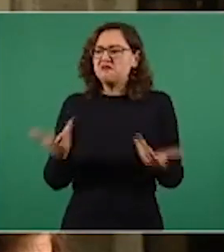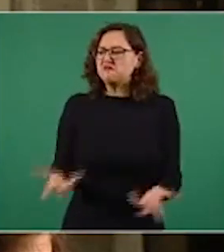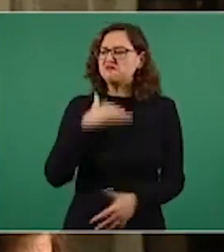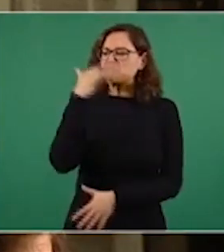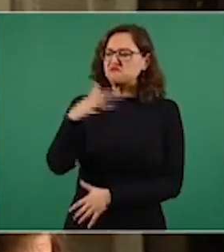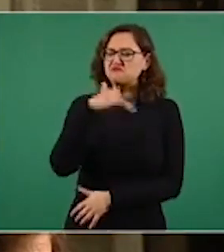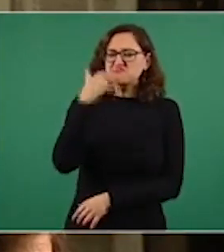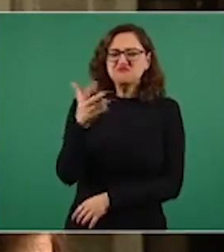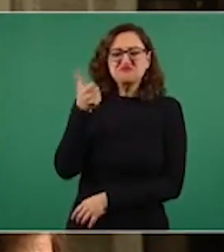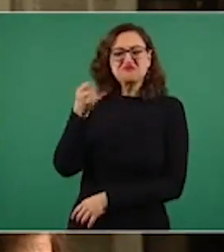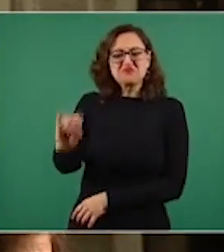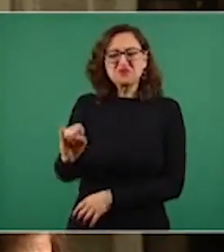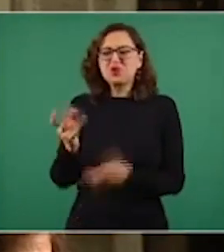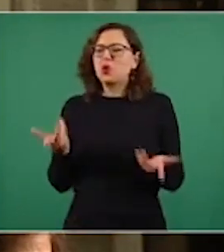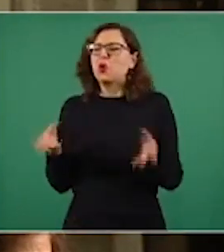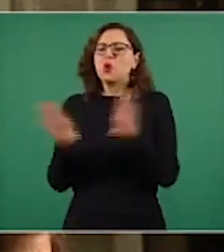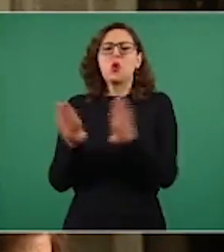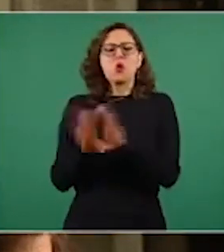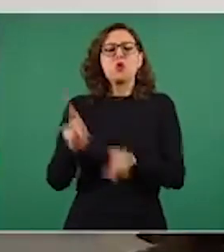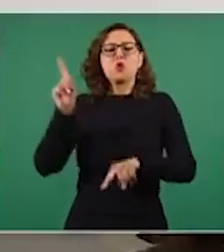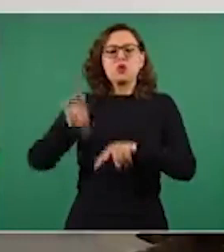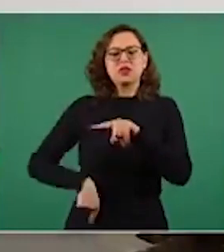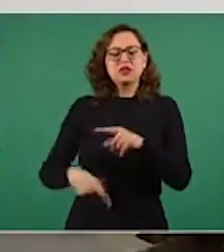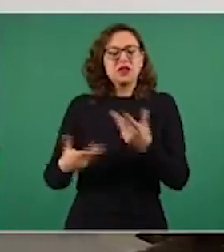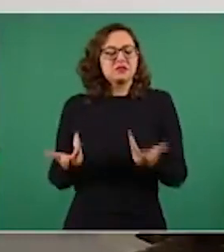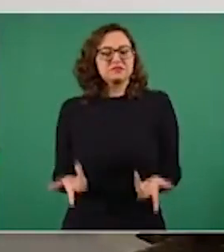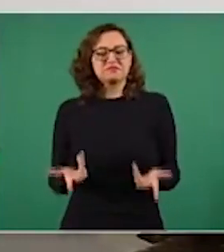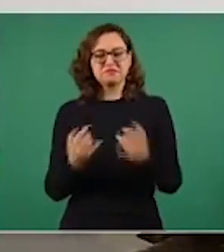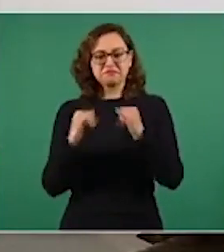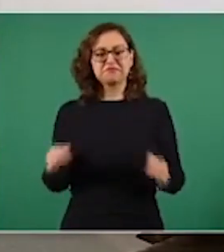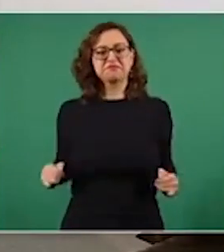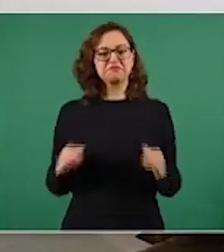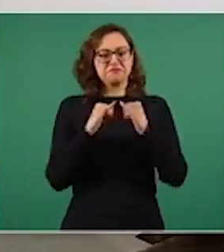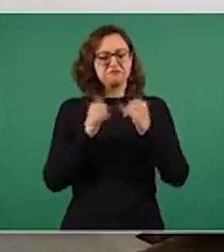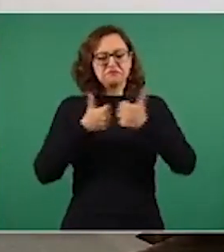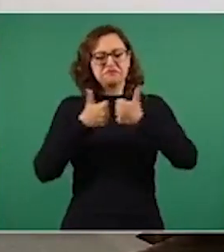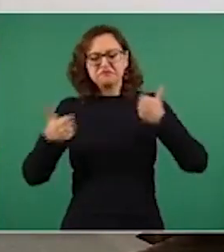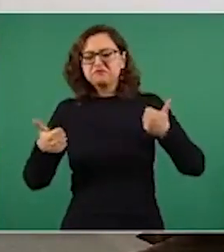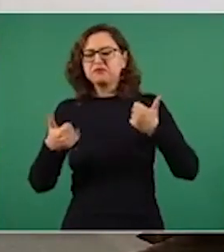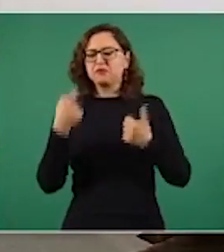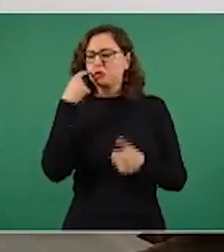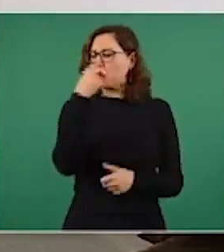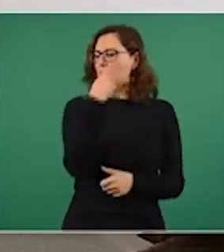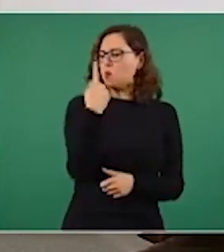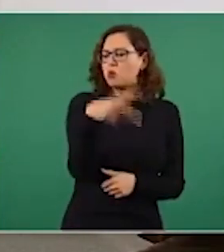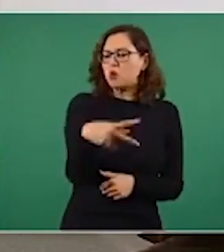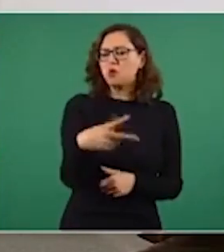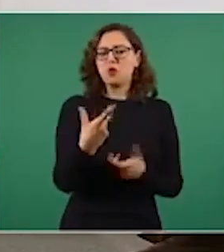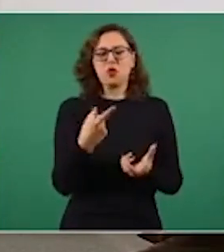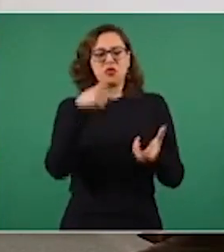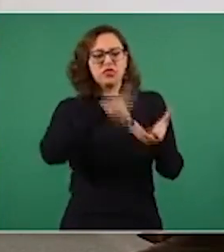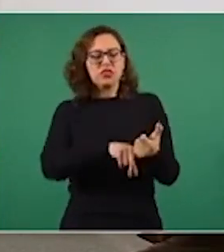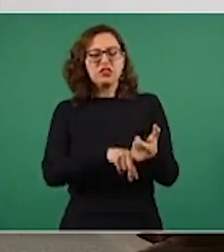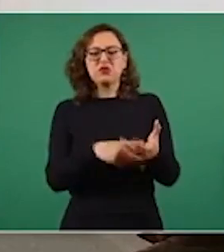estas instancias, que aunque son autónomas, deberían estar investidas de un nuevo espíritu, conservan ahí funcionarios de algunos de los